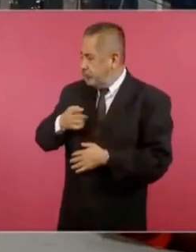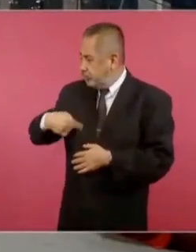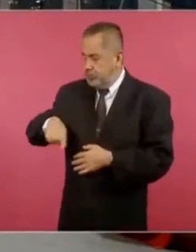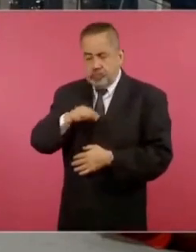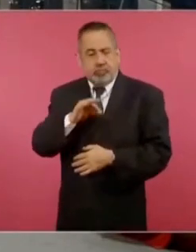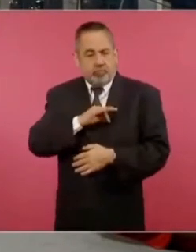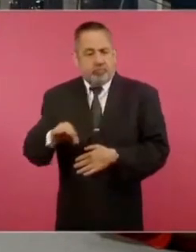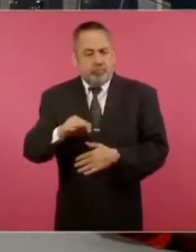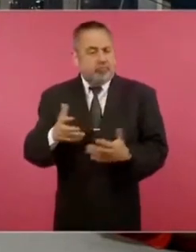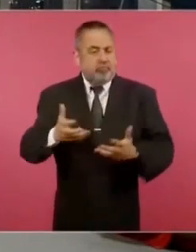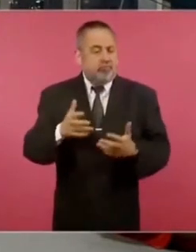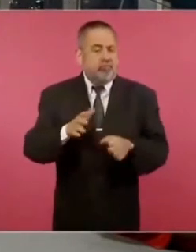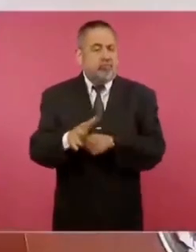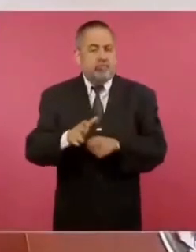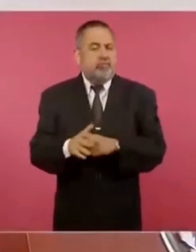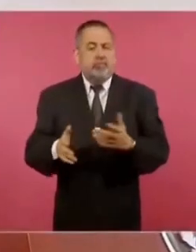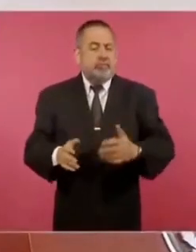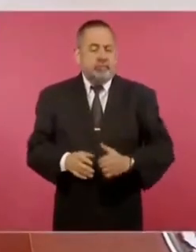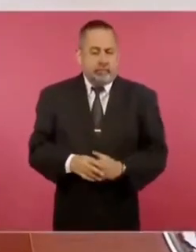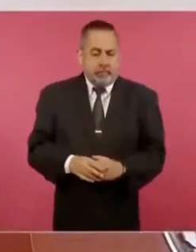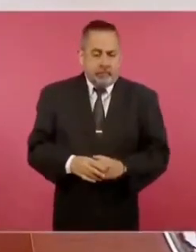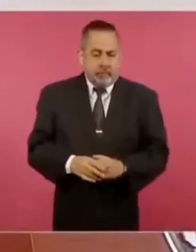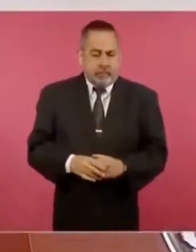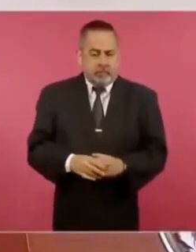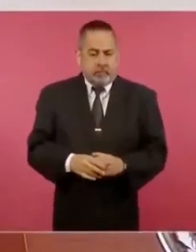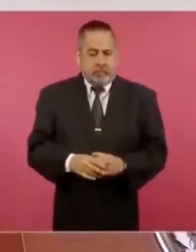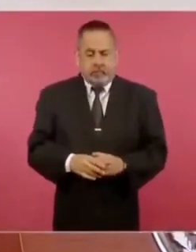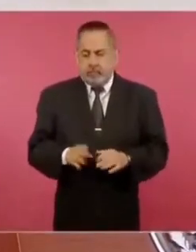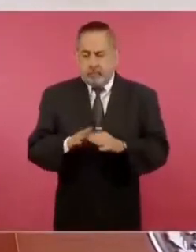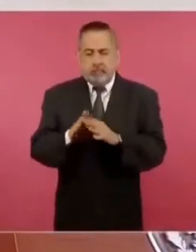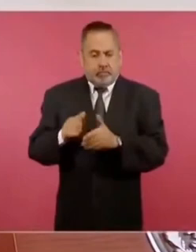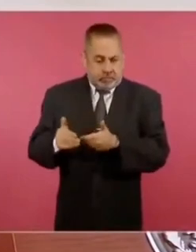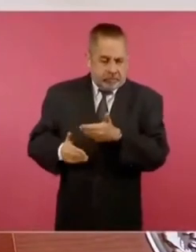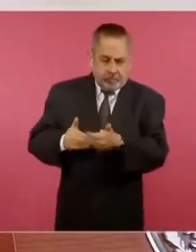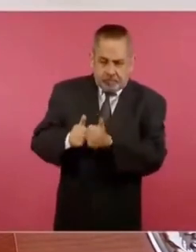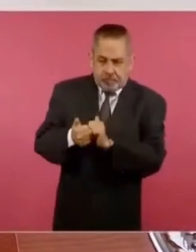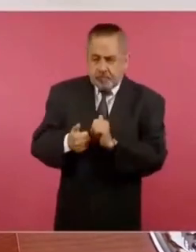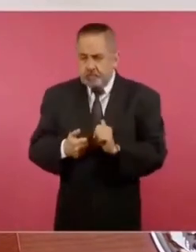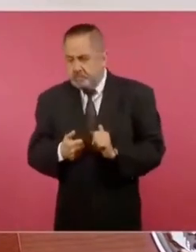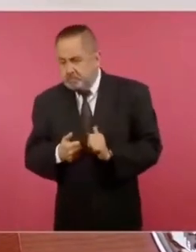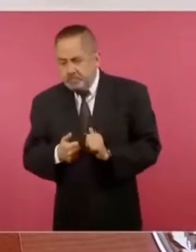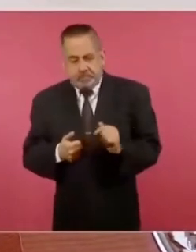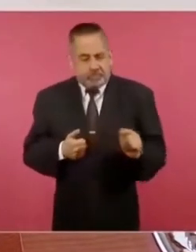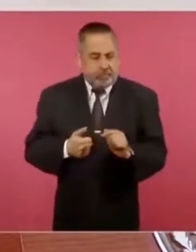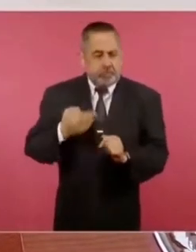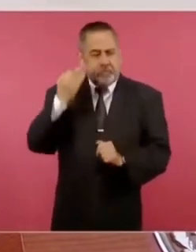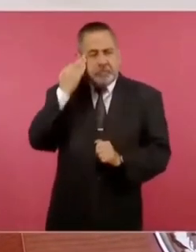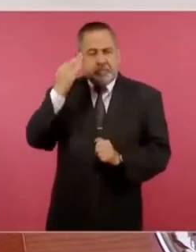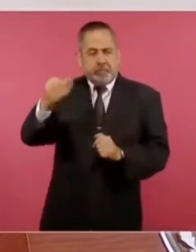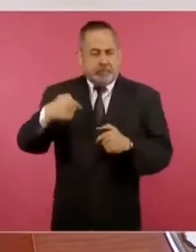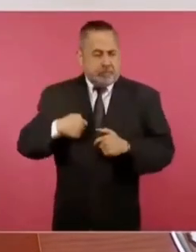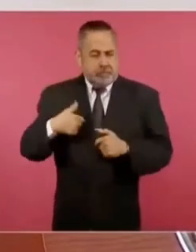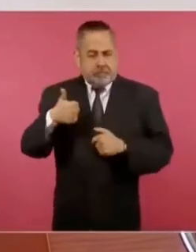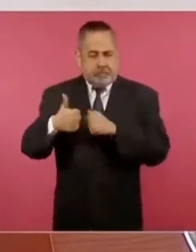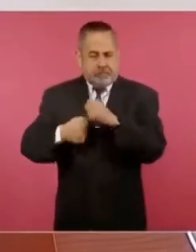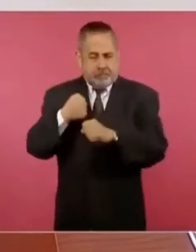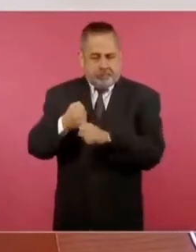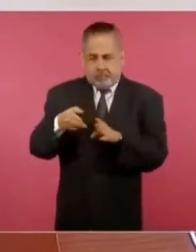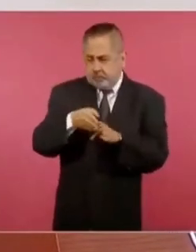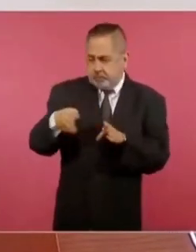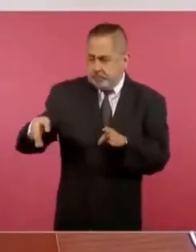y hasta dónde podemos avanzar en el tiempo que tenemos?